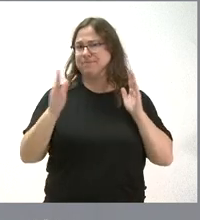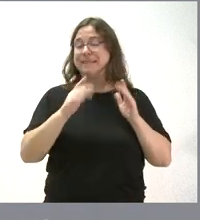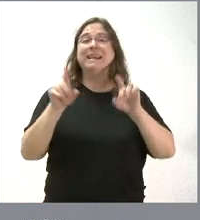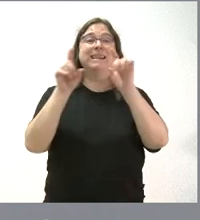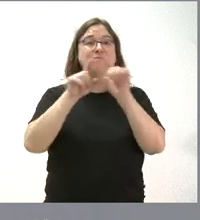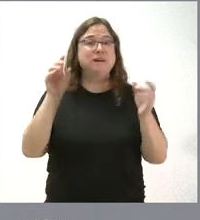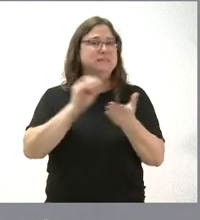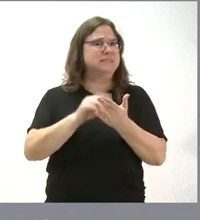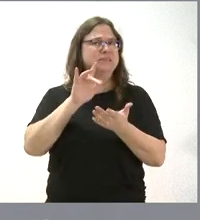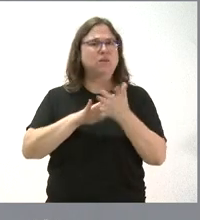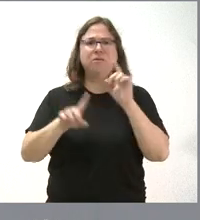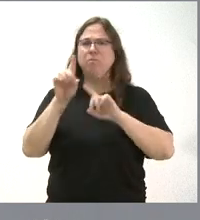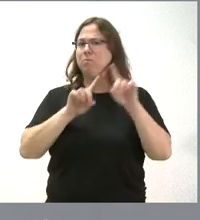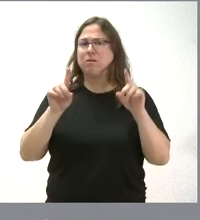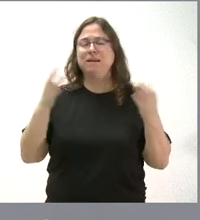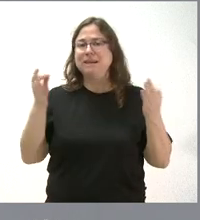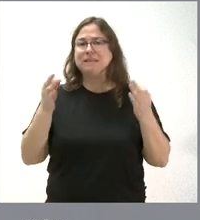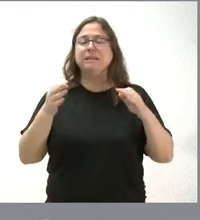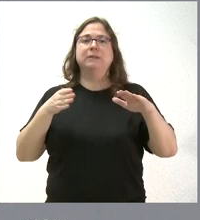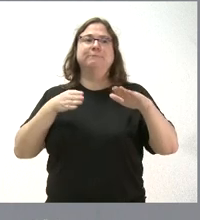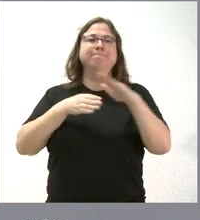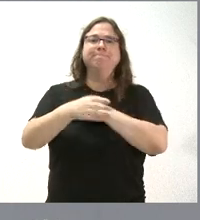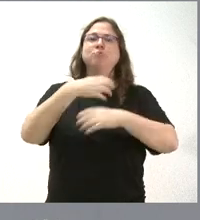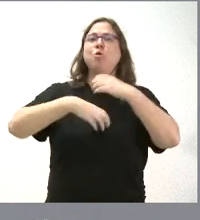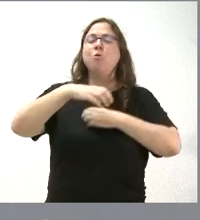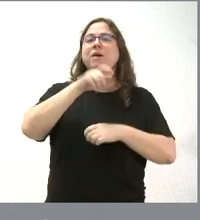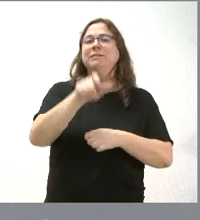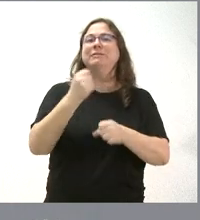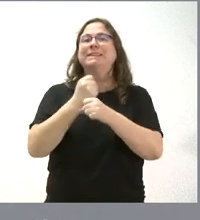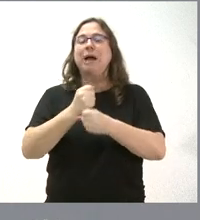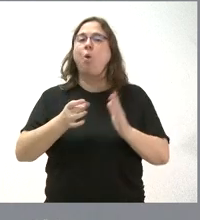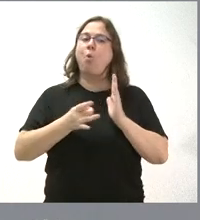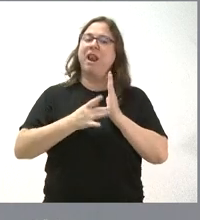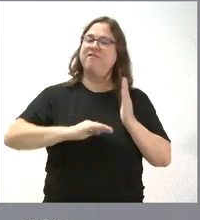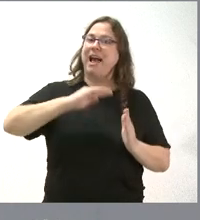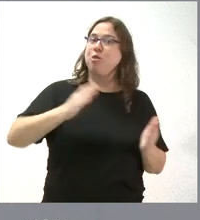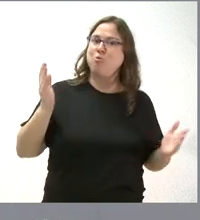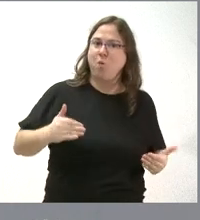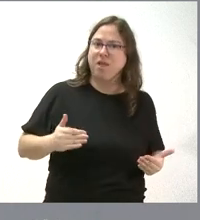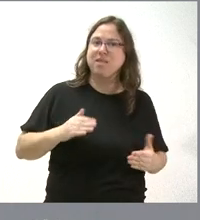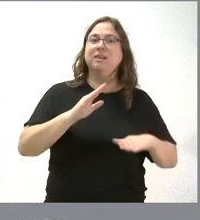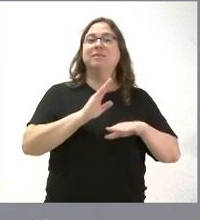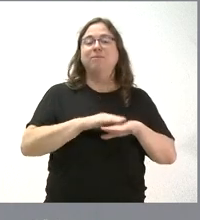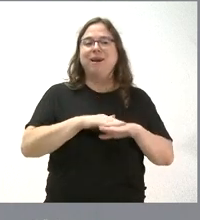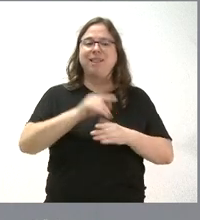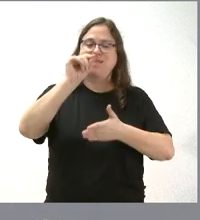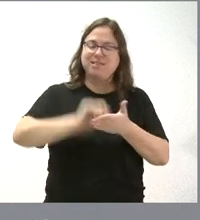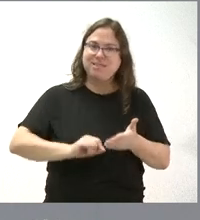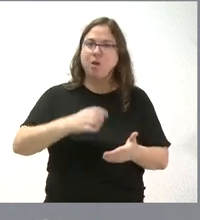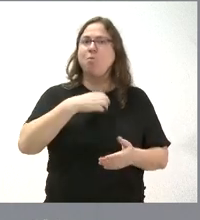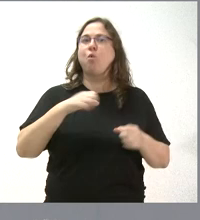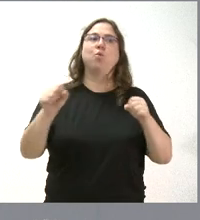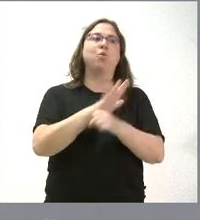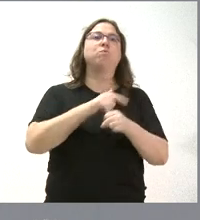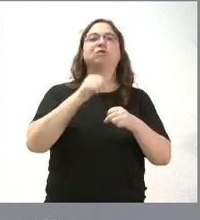empresas no pueden acceder a trabajadores con el nivel de cualificación que precisan para cubrir